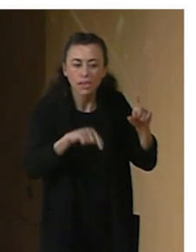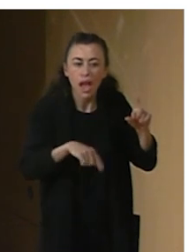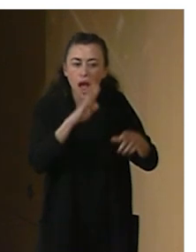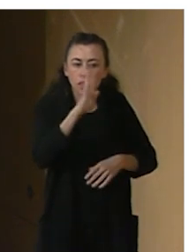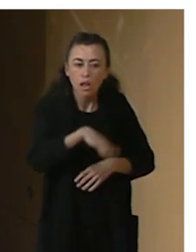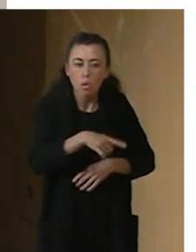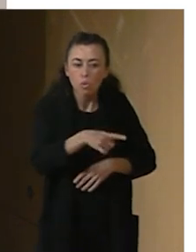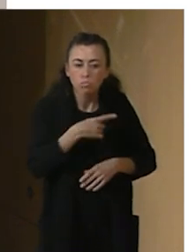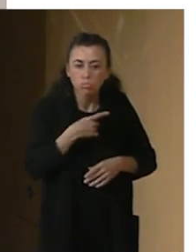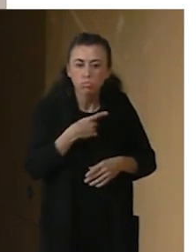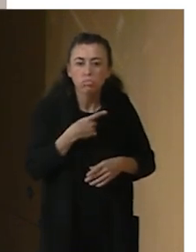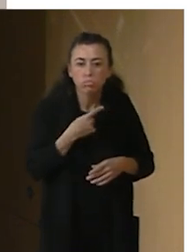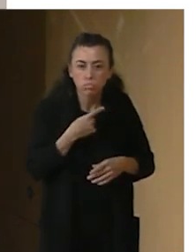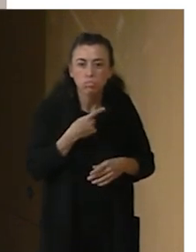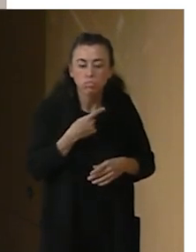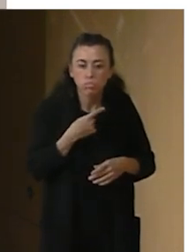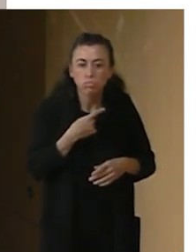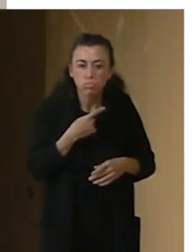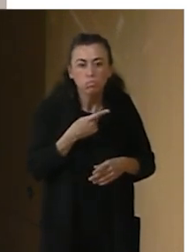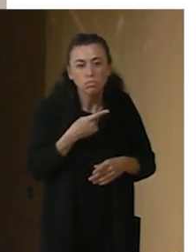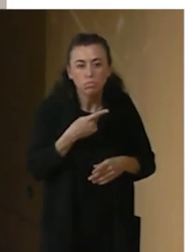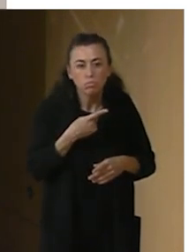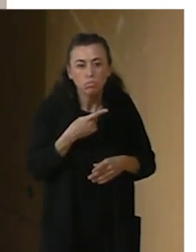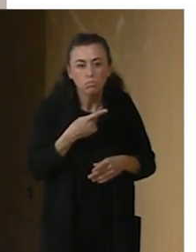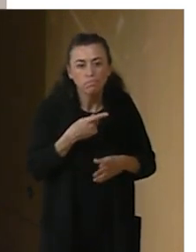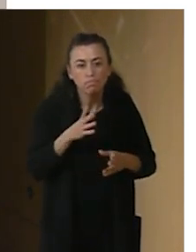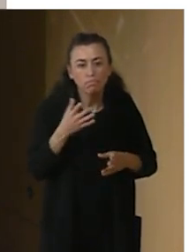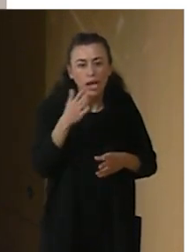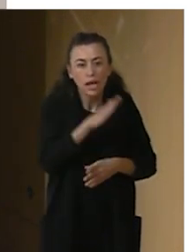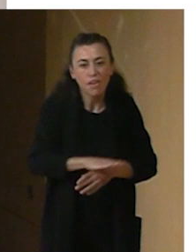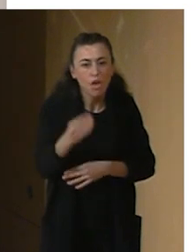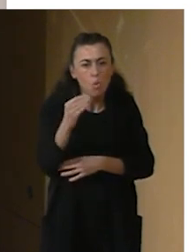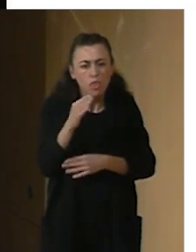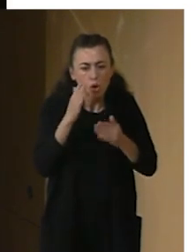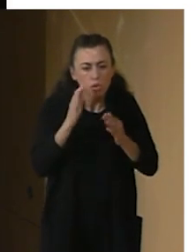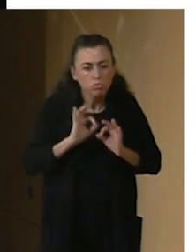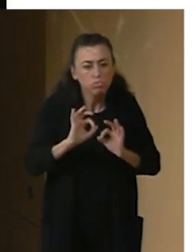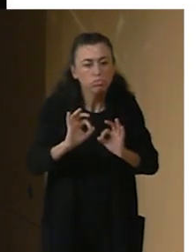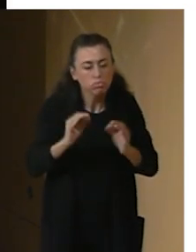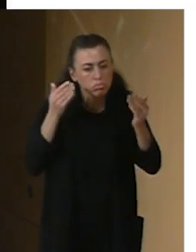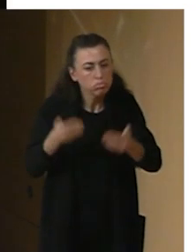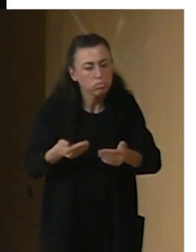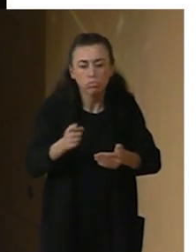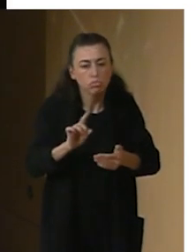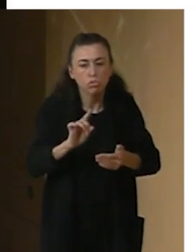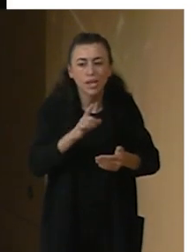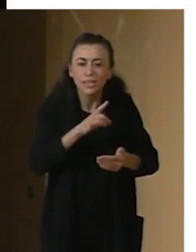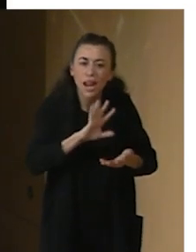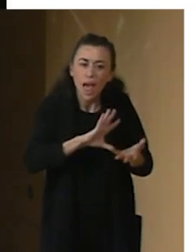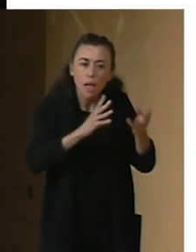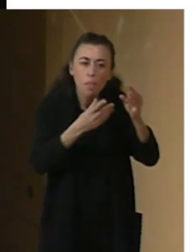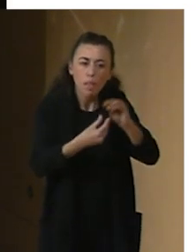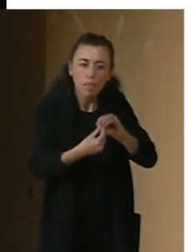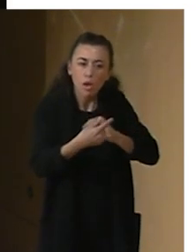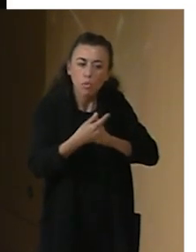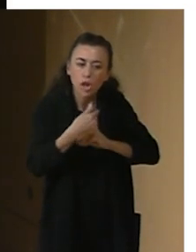una compañía que no es específicamente de infancia y juventud, es más, este espectáculo es la adaptación de un espectáculo que se llama Las Ideas